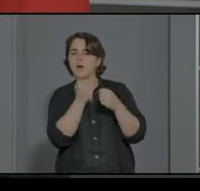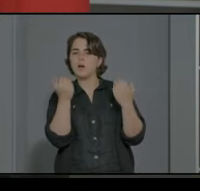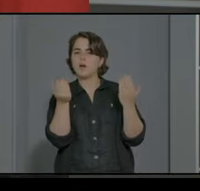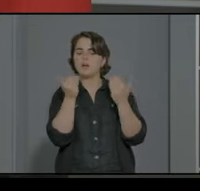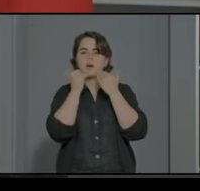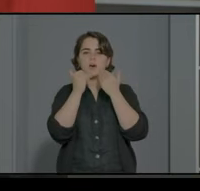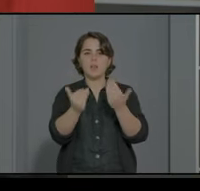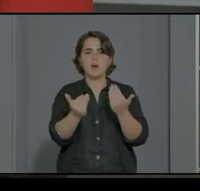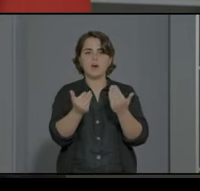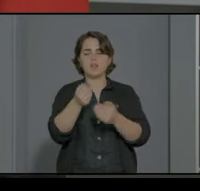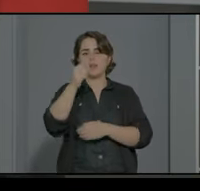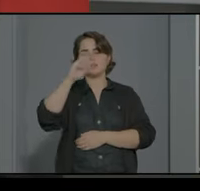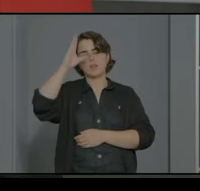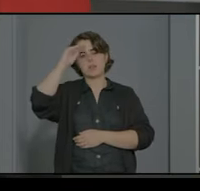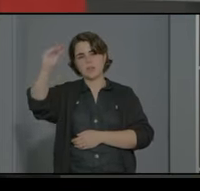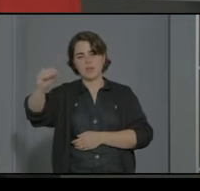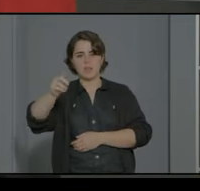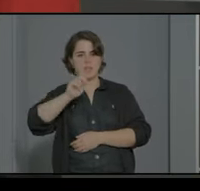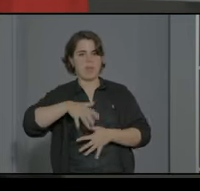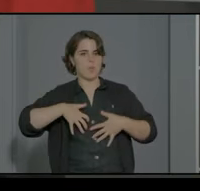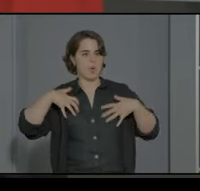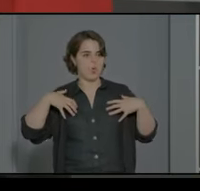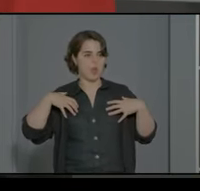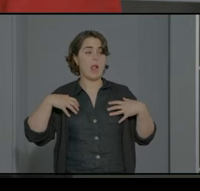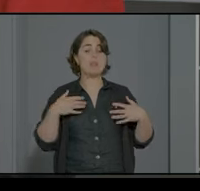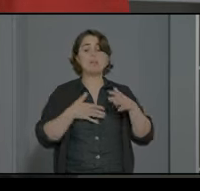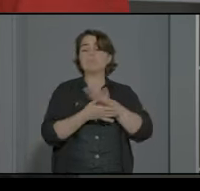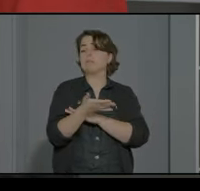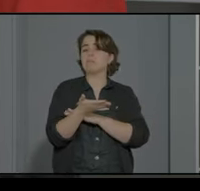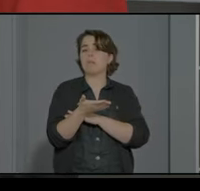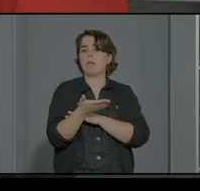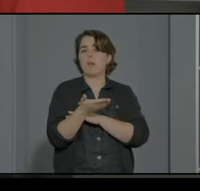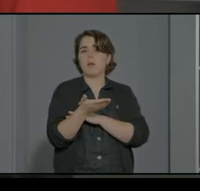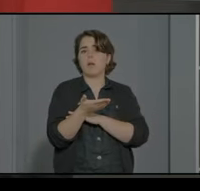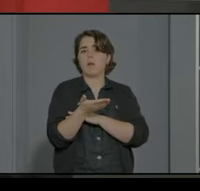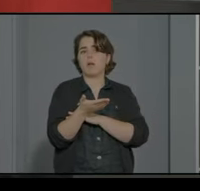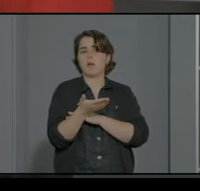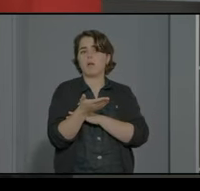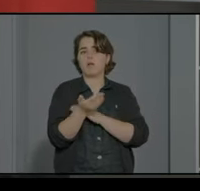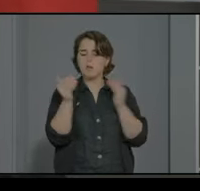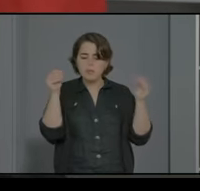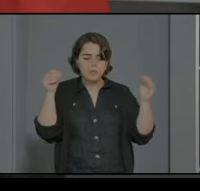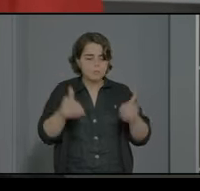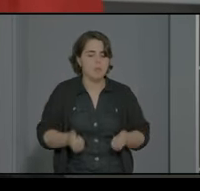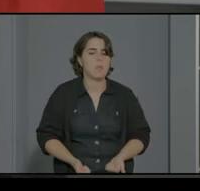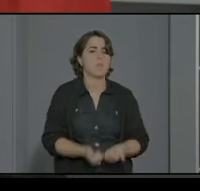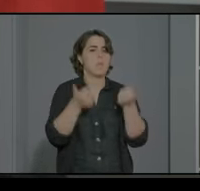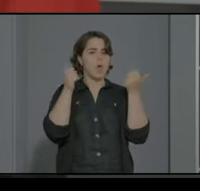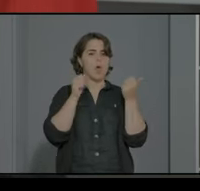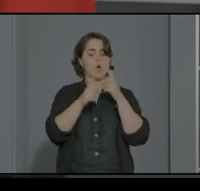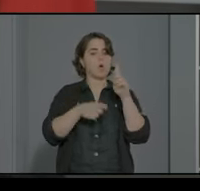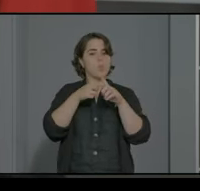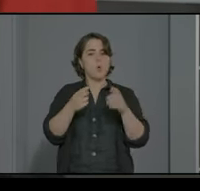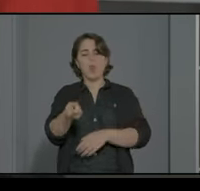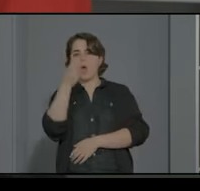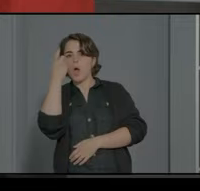de la de la inteligencia emocional donde le damos un mayor hincapié para que nuestro alumnado